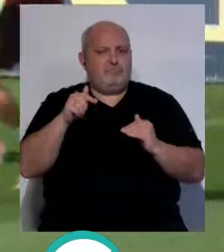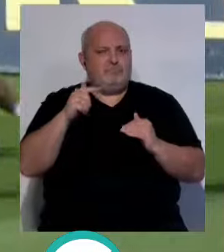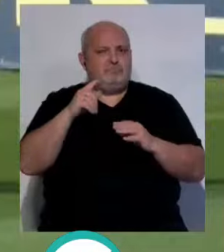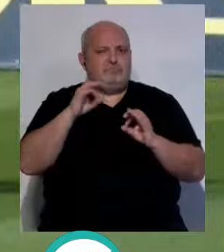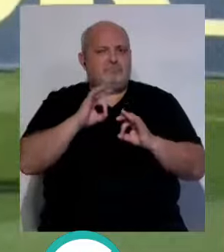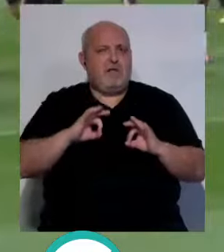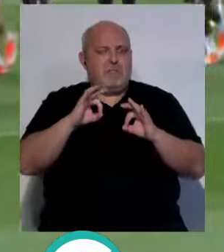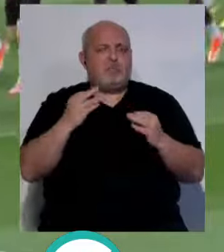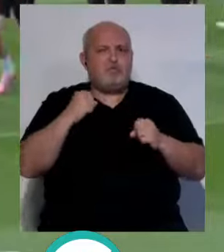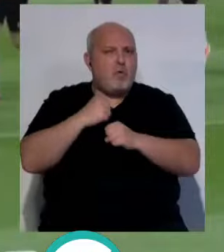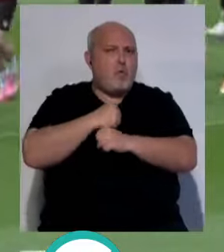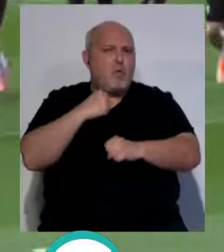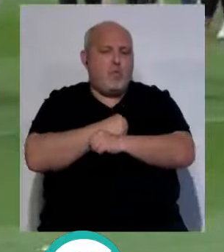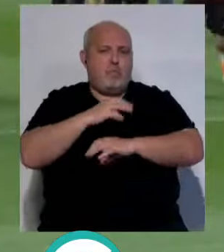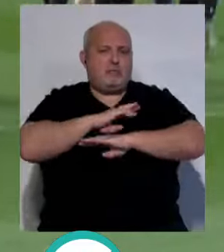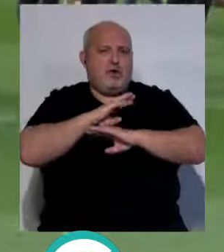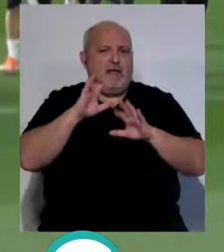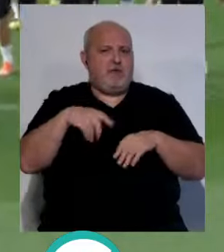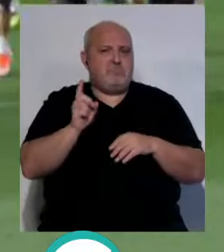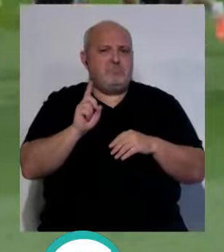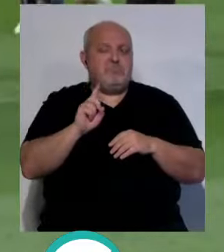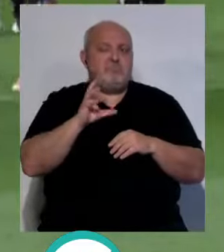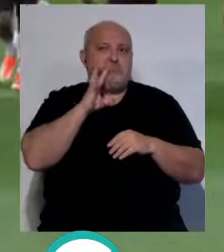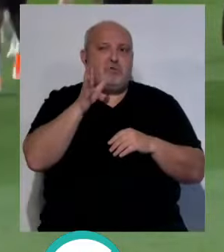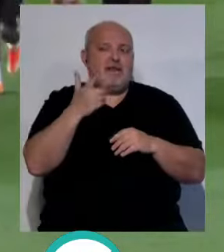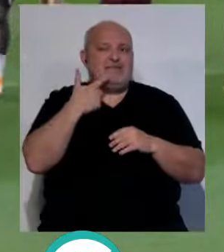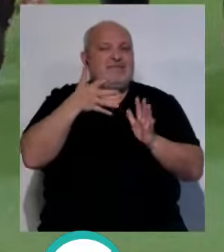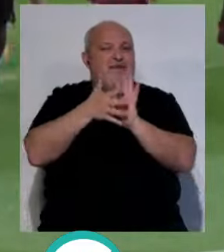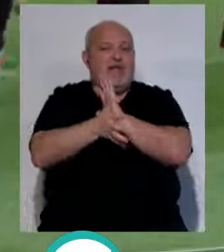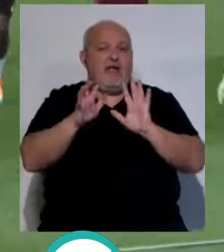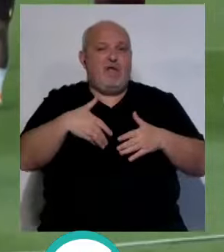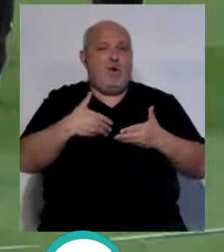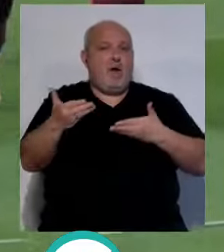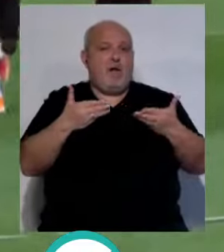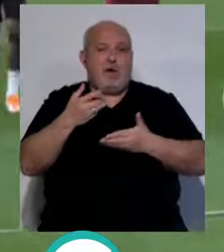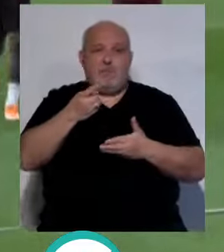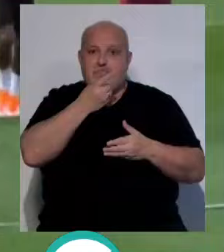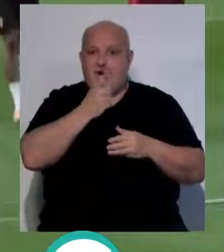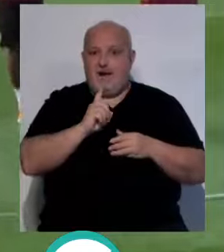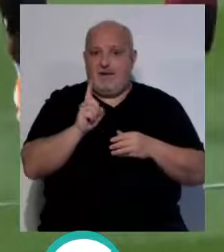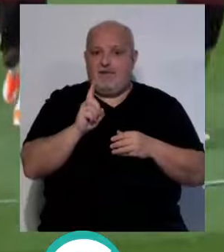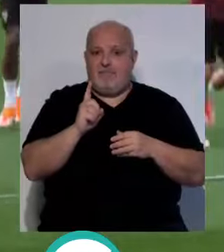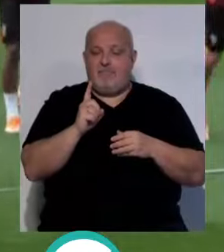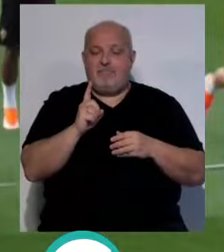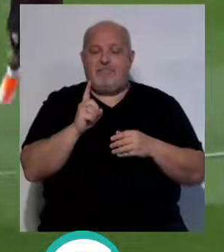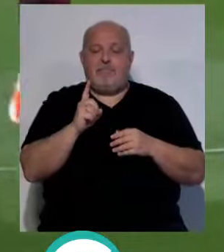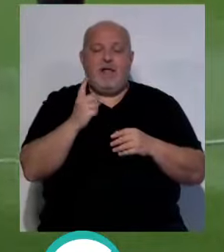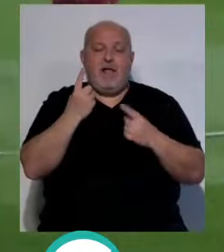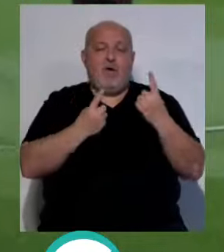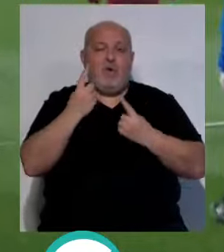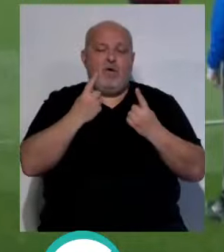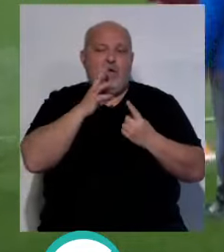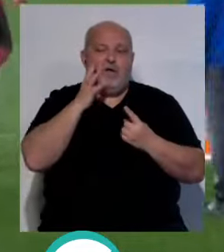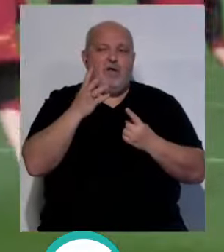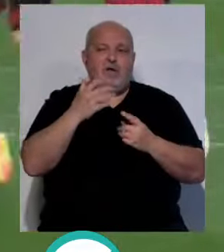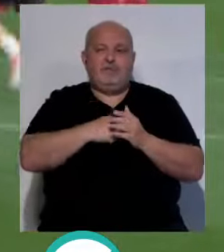tenido el metió ese gol, que para mí lleva razón en el entrado del Cádiz. Si ahí cualquier jugador del Cádiz mete a la cabeza, es falta, por